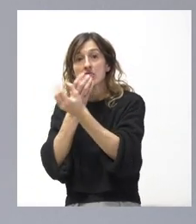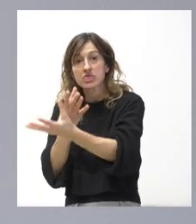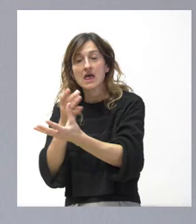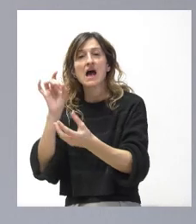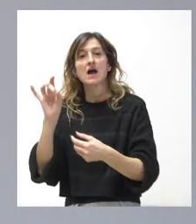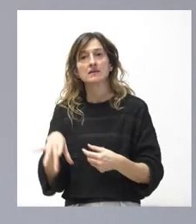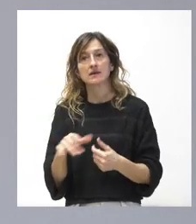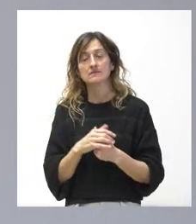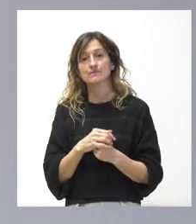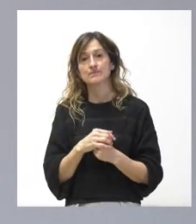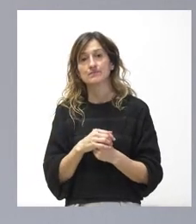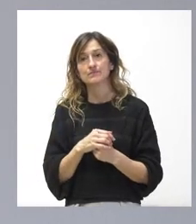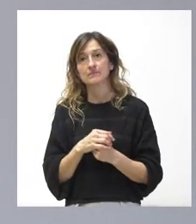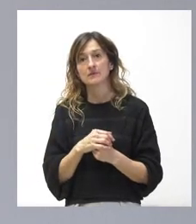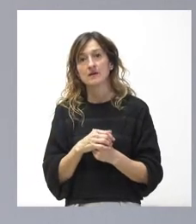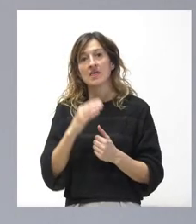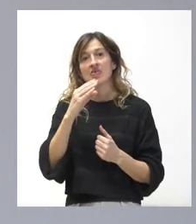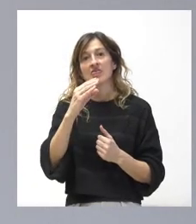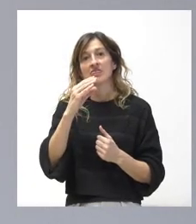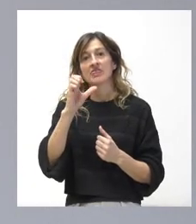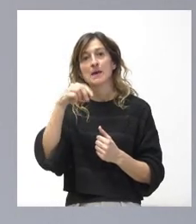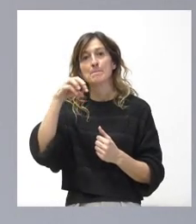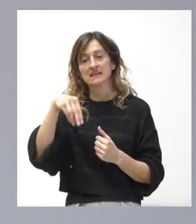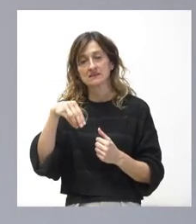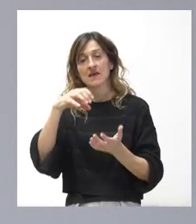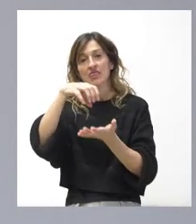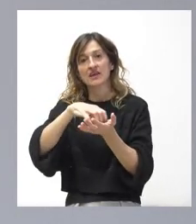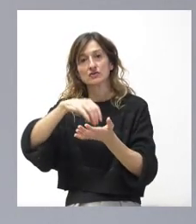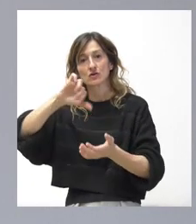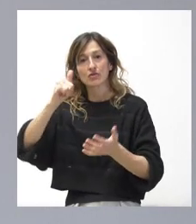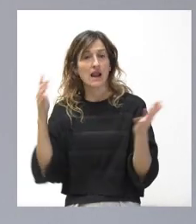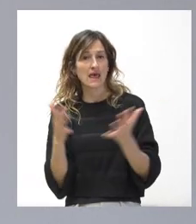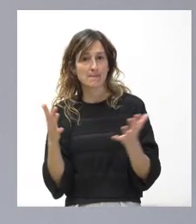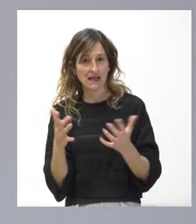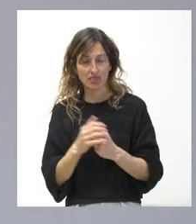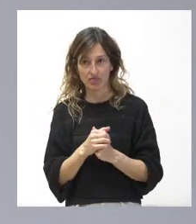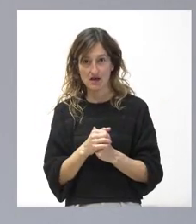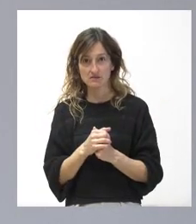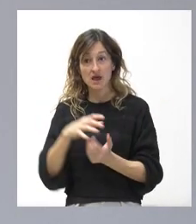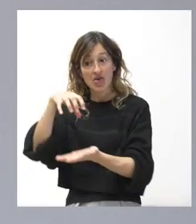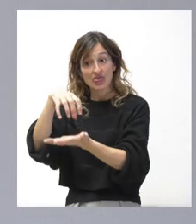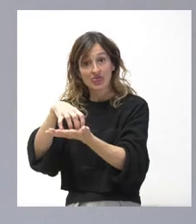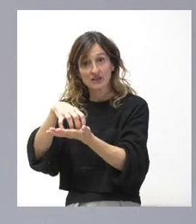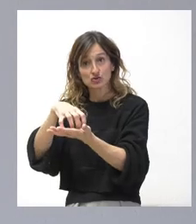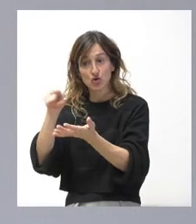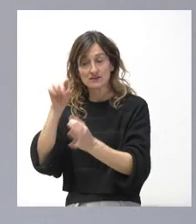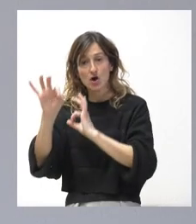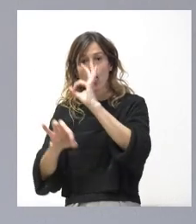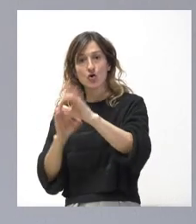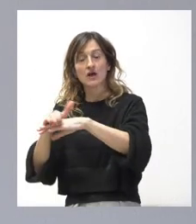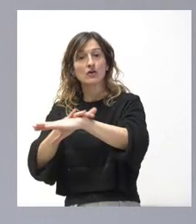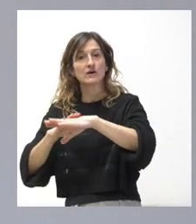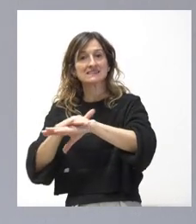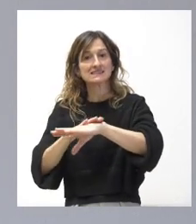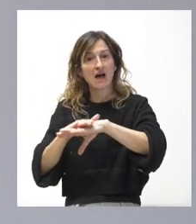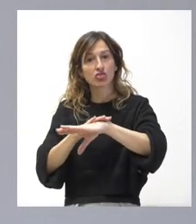de medios? La hacemos al CENEM, al Centro Nacional de Emergencias, que es el centro del órgano, un órgano del Estado, la Administración General